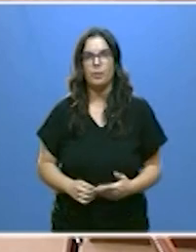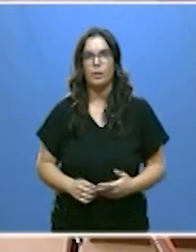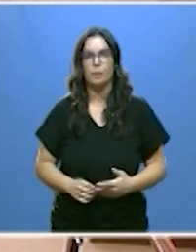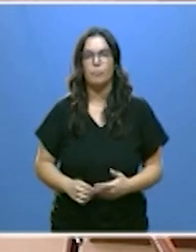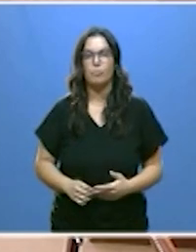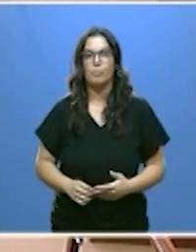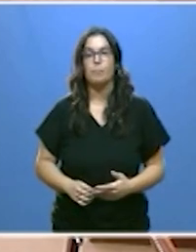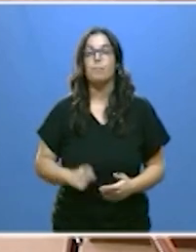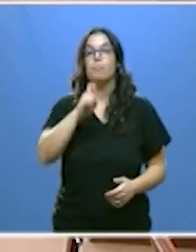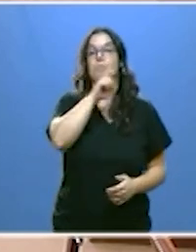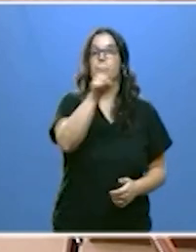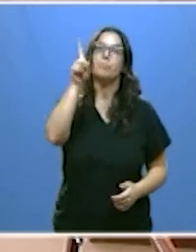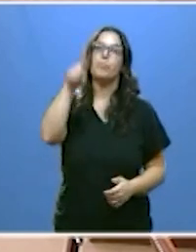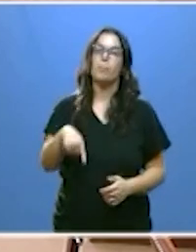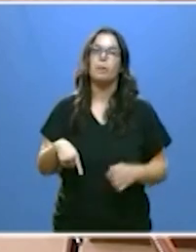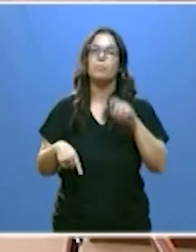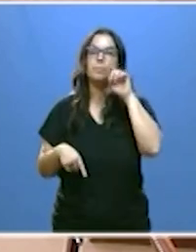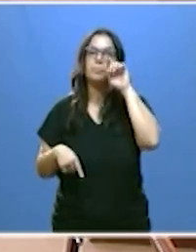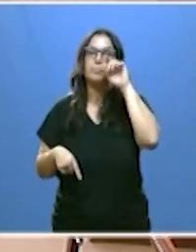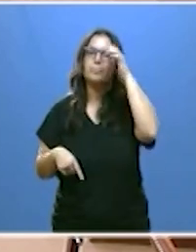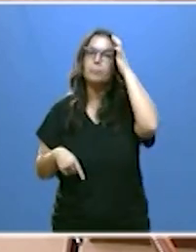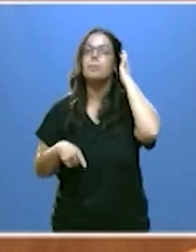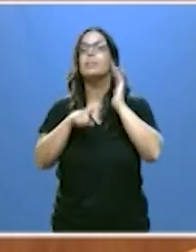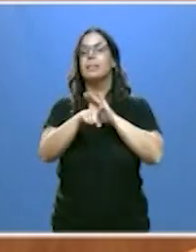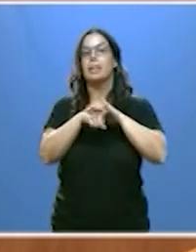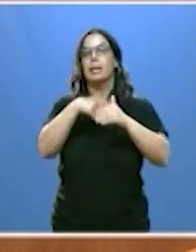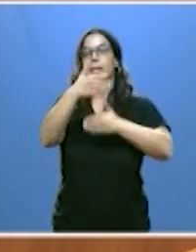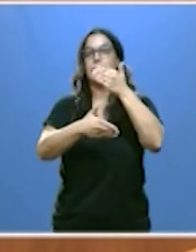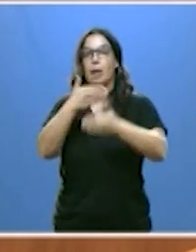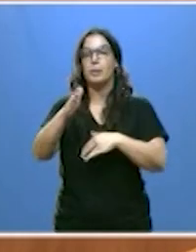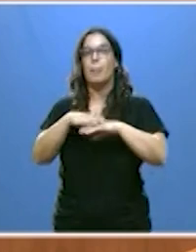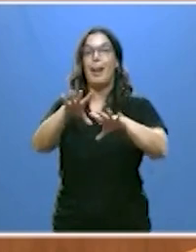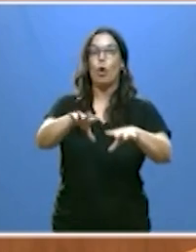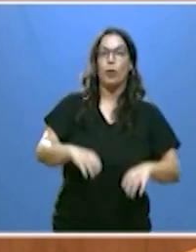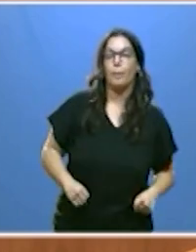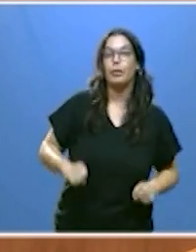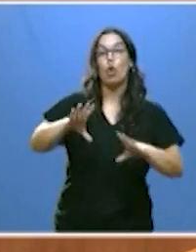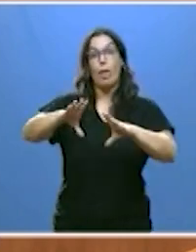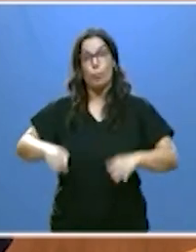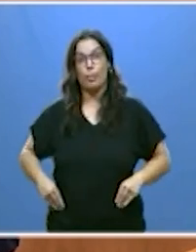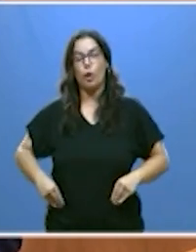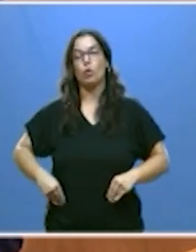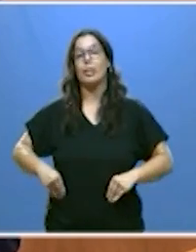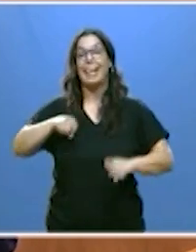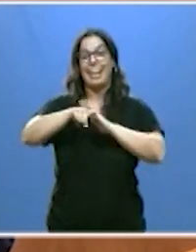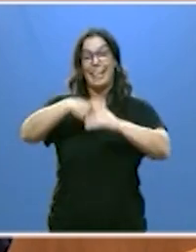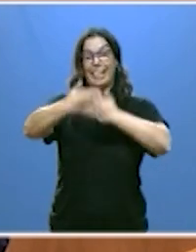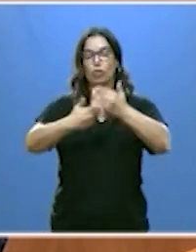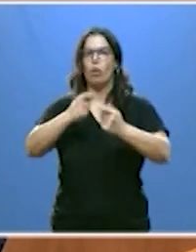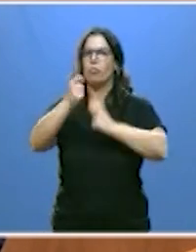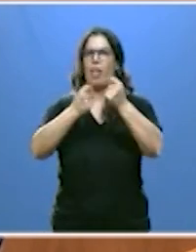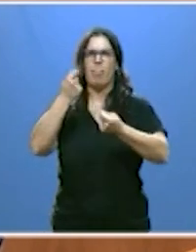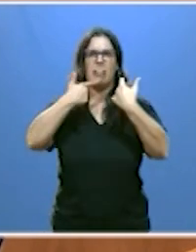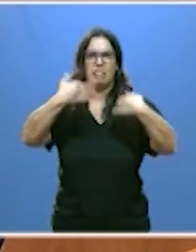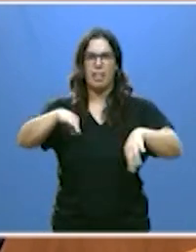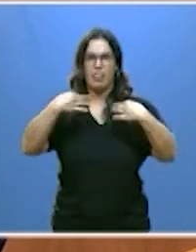y anuncio que vamos a simplificar los trámites del acogimiento y la adopción de menores a facilitar